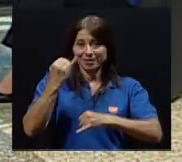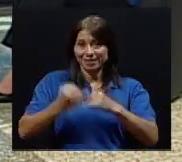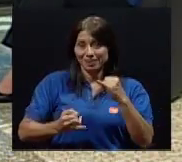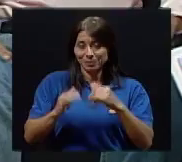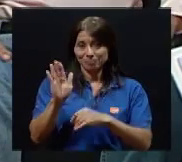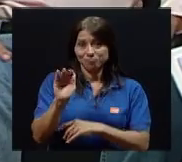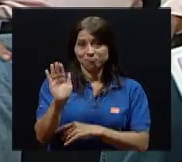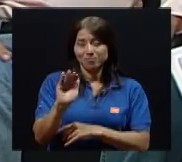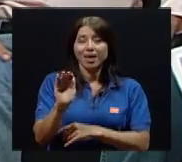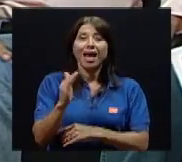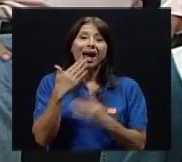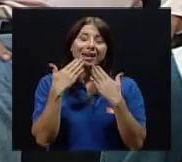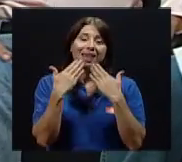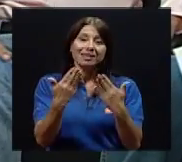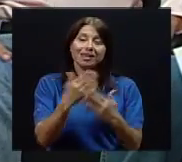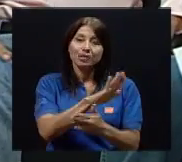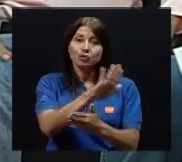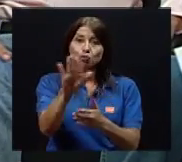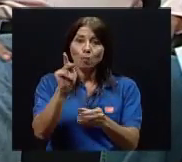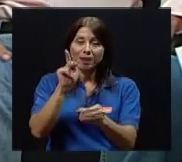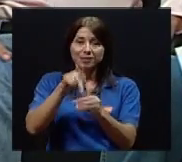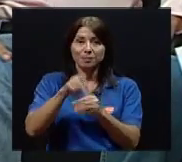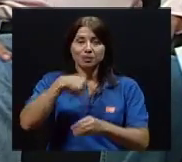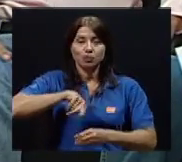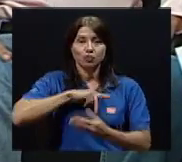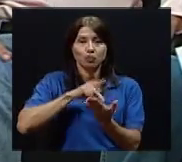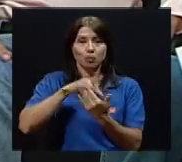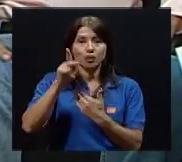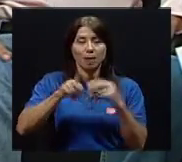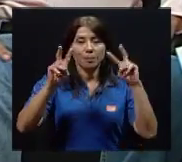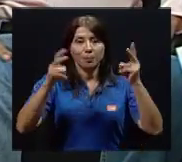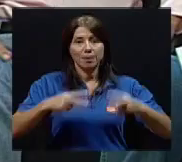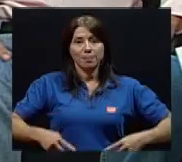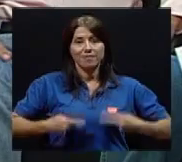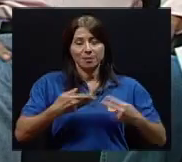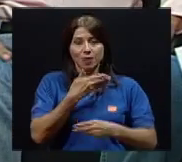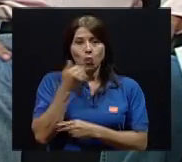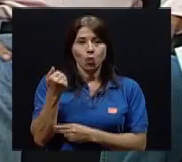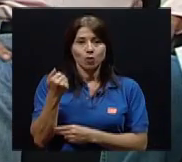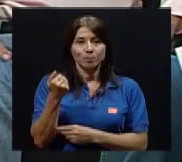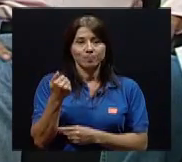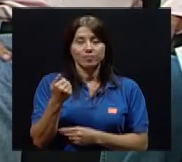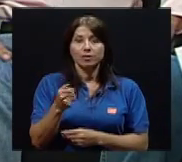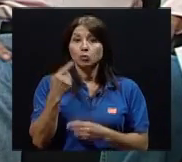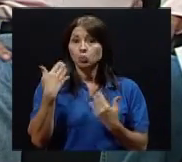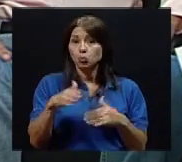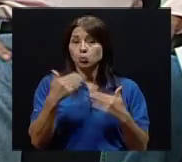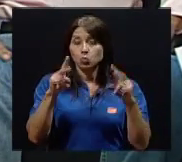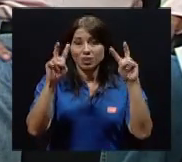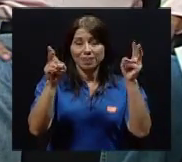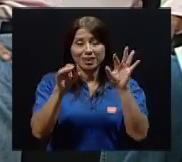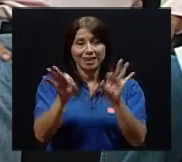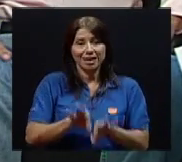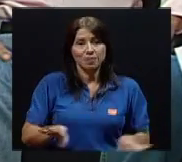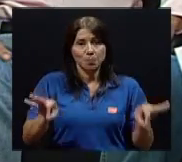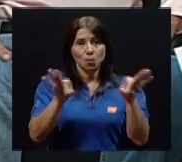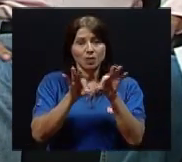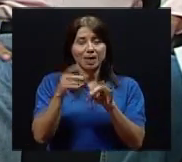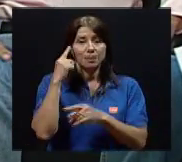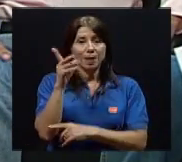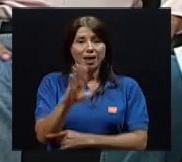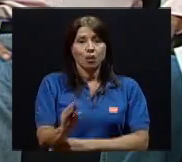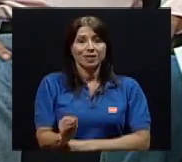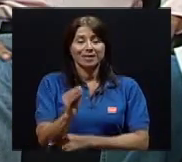por su participación en nuestro programa de Vivir Mejor, y un tema tan importante para los adolescentes y los padres de cómo